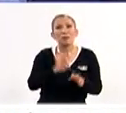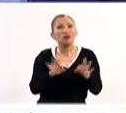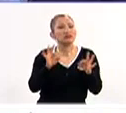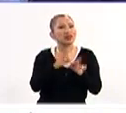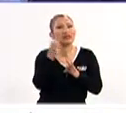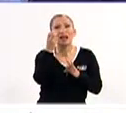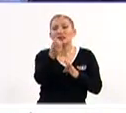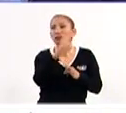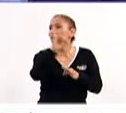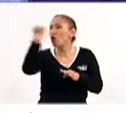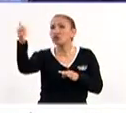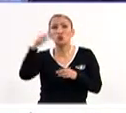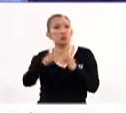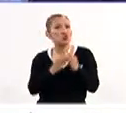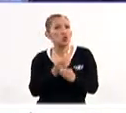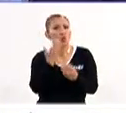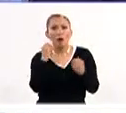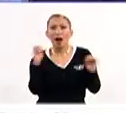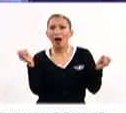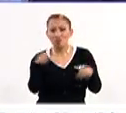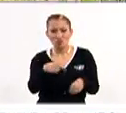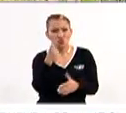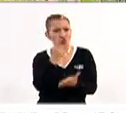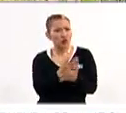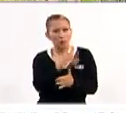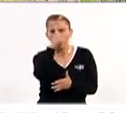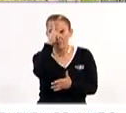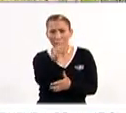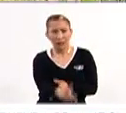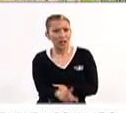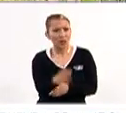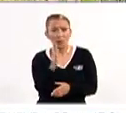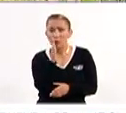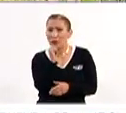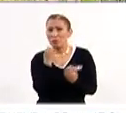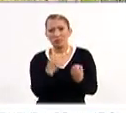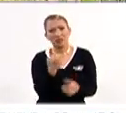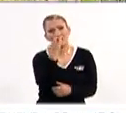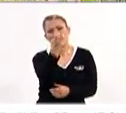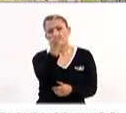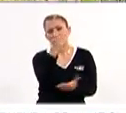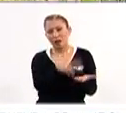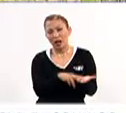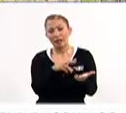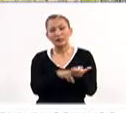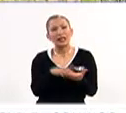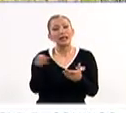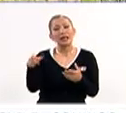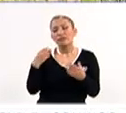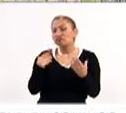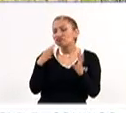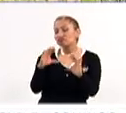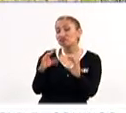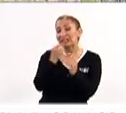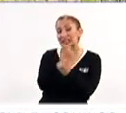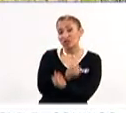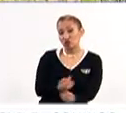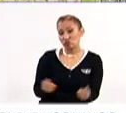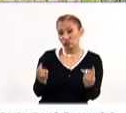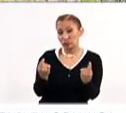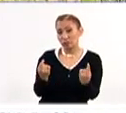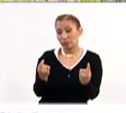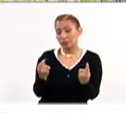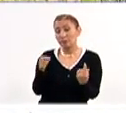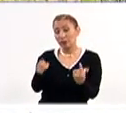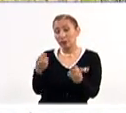en ningún lado del mundo lo van a encontrar, de veras en ningún lado, y no podemos perder eso. Y a quienes tenemos que sensibilizar es a los niños. Tenemos que